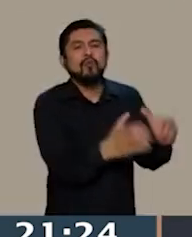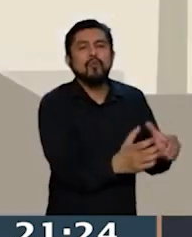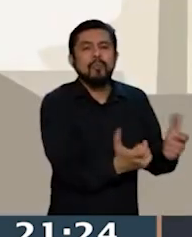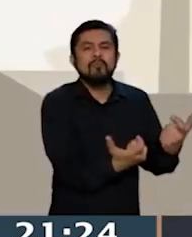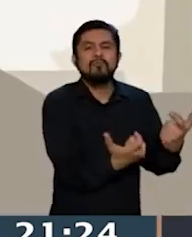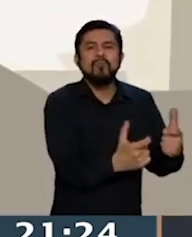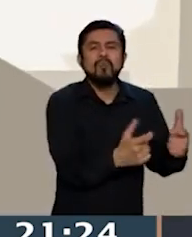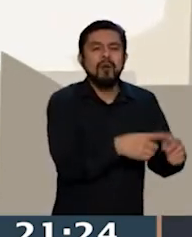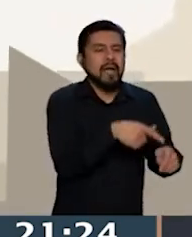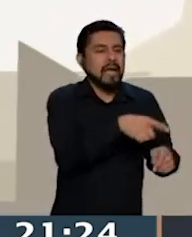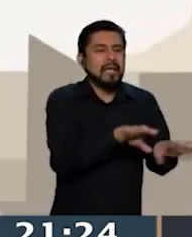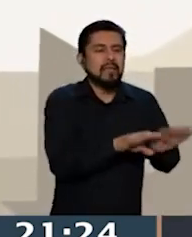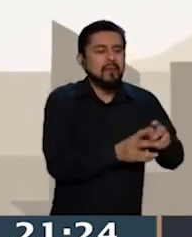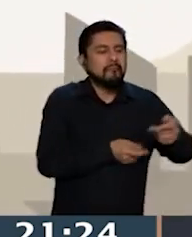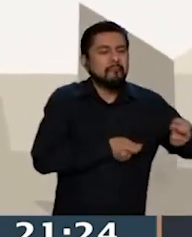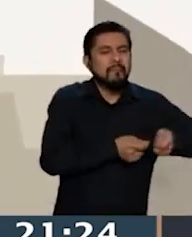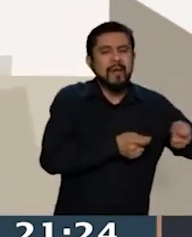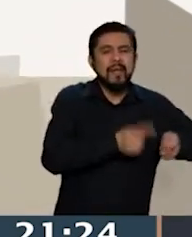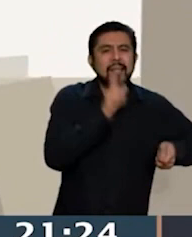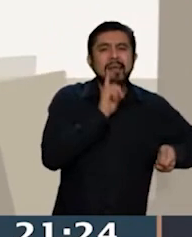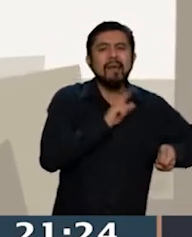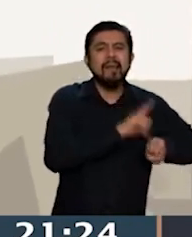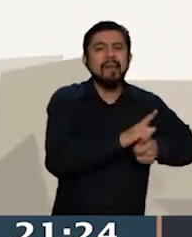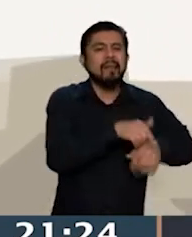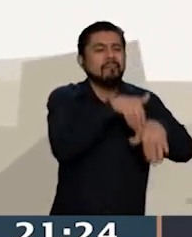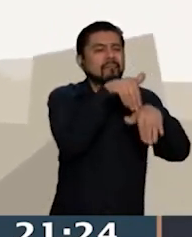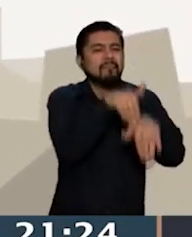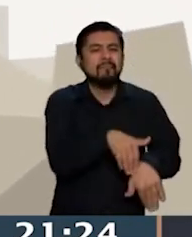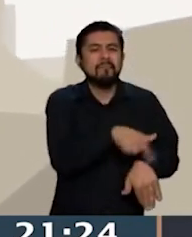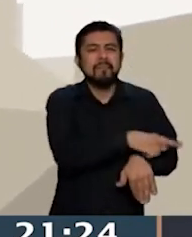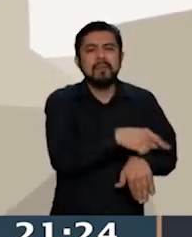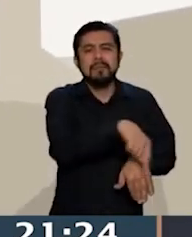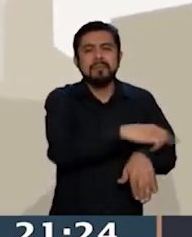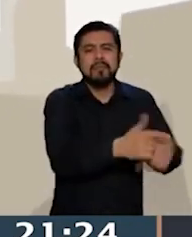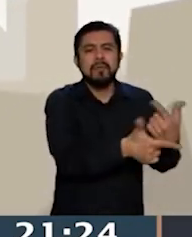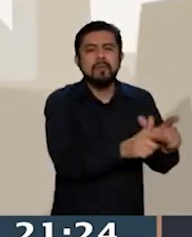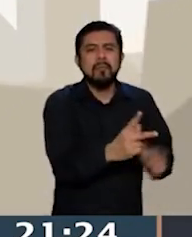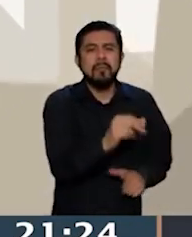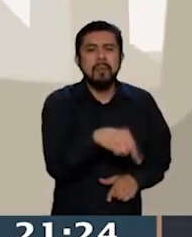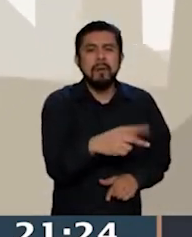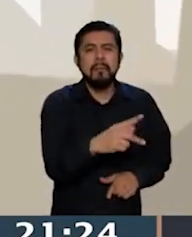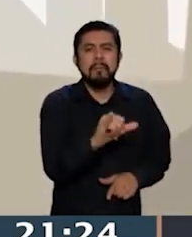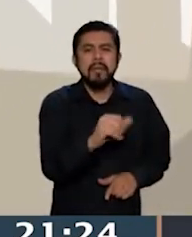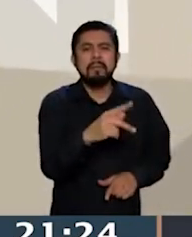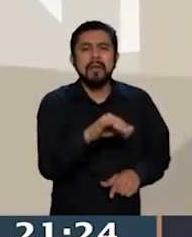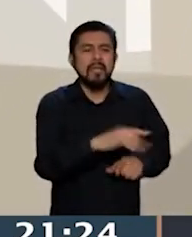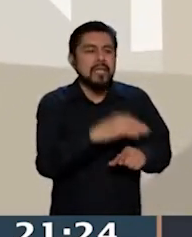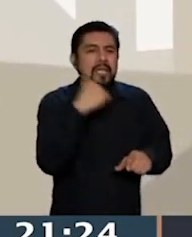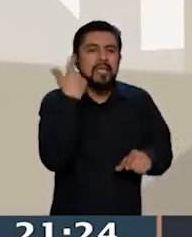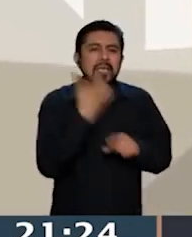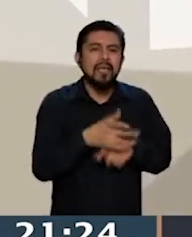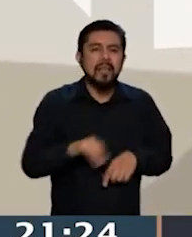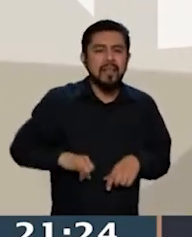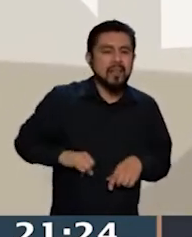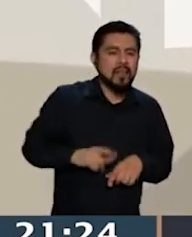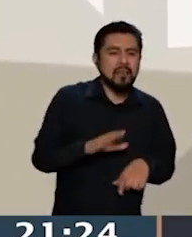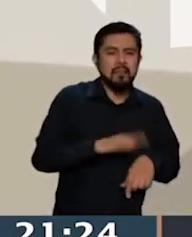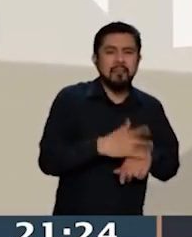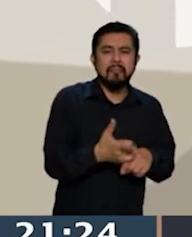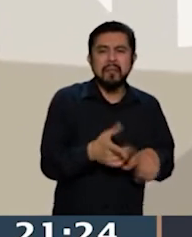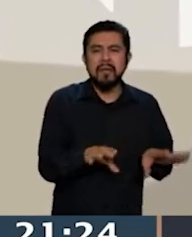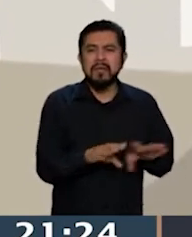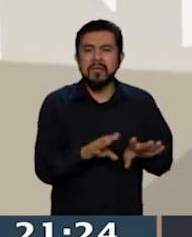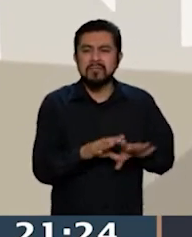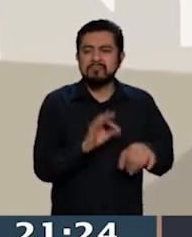Claudio X. González, por las cúpulas del PRI, del PAN, del PRD, que quieren regresar al poder a seguir teniendo su esfuerzo. En